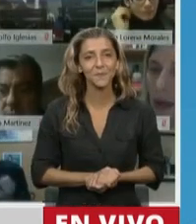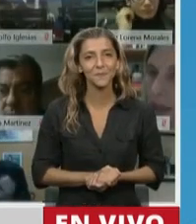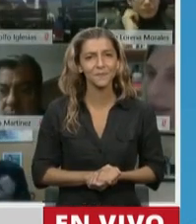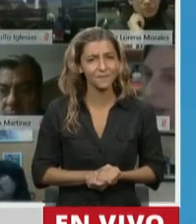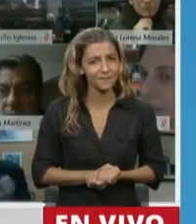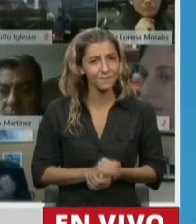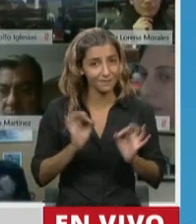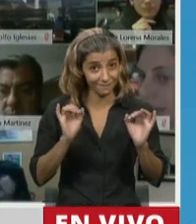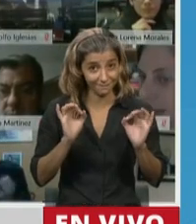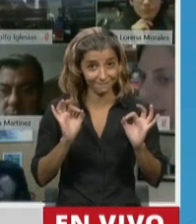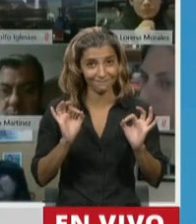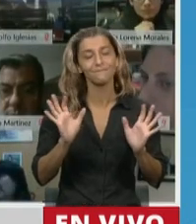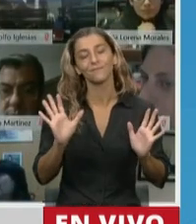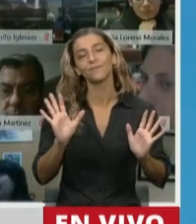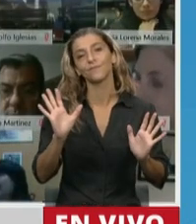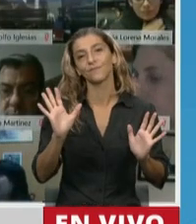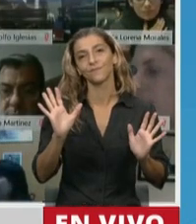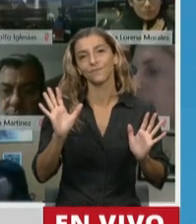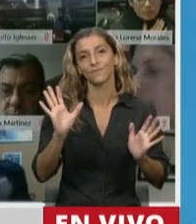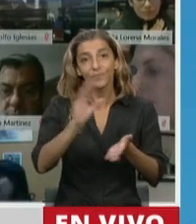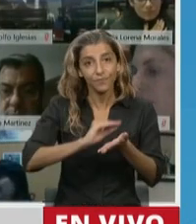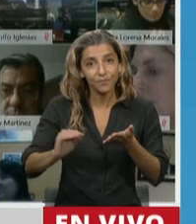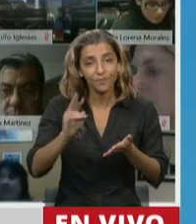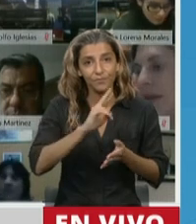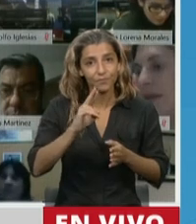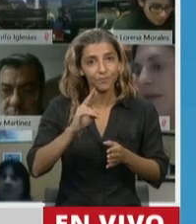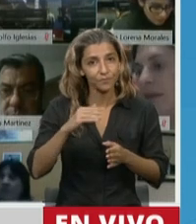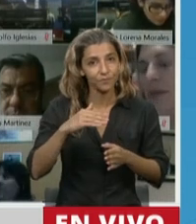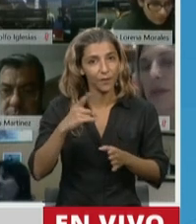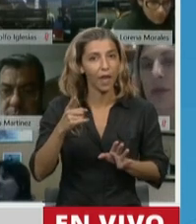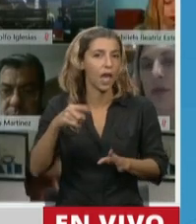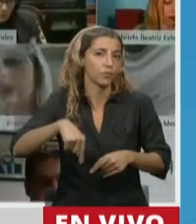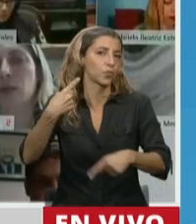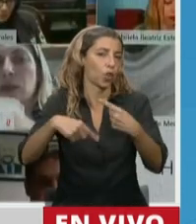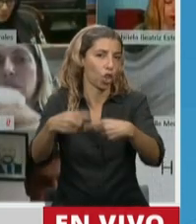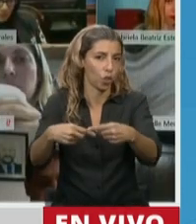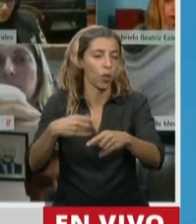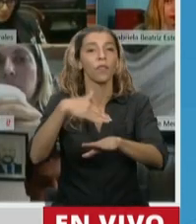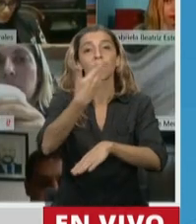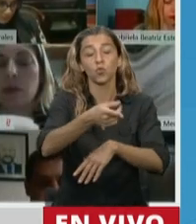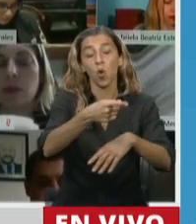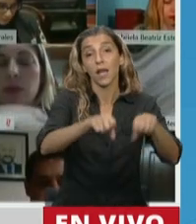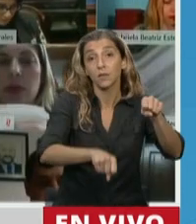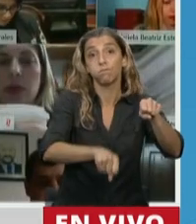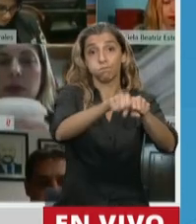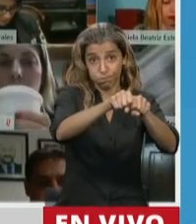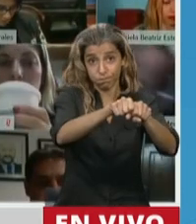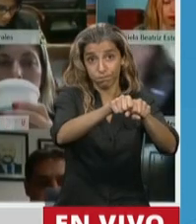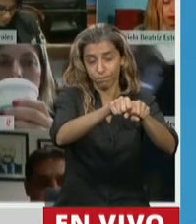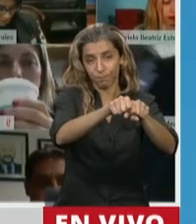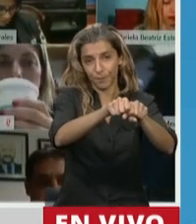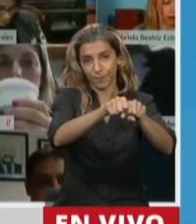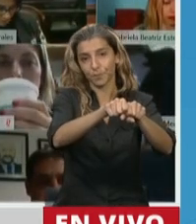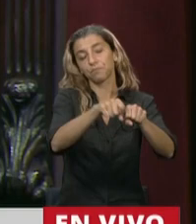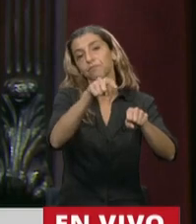Bueno, si le parece, diputada, seguimos avanzando y cuando recuperemos la conexión, le vuelvo a dar la palabra, así